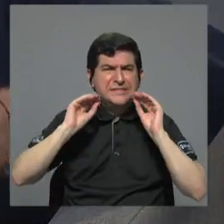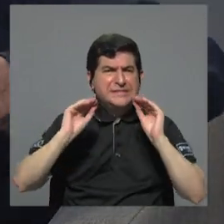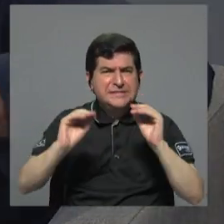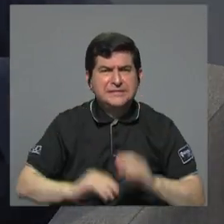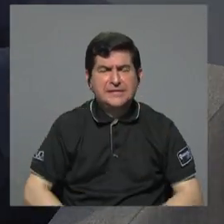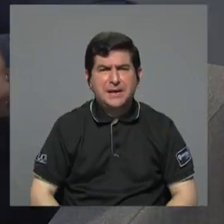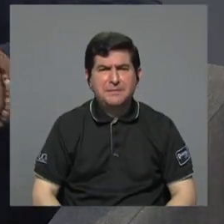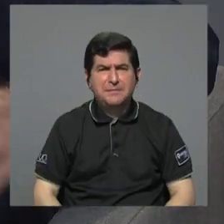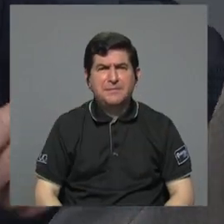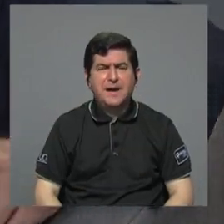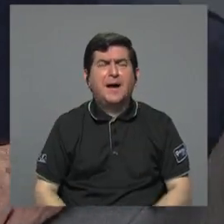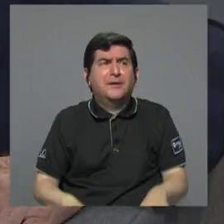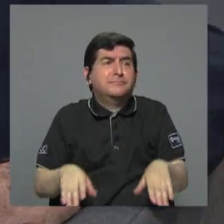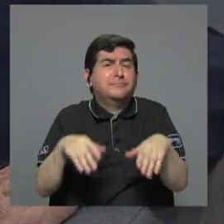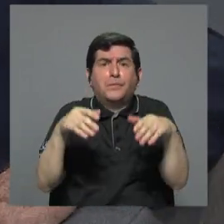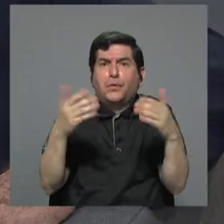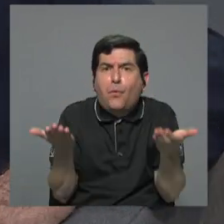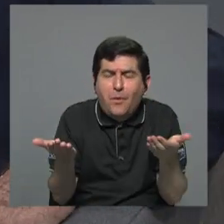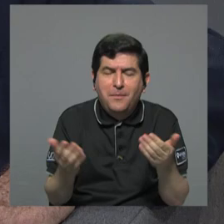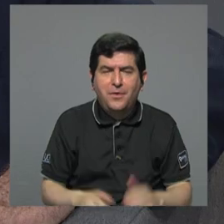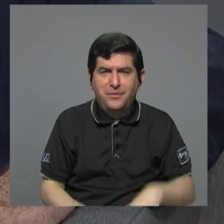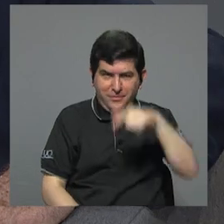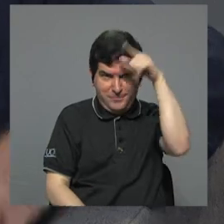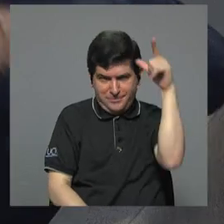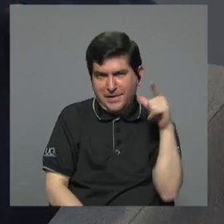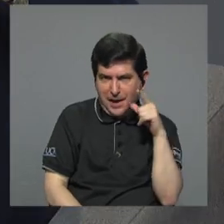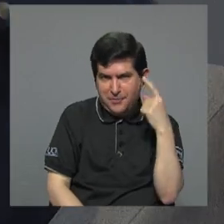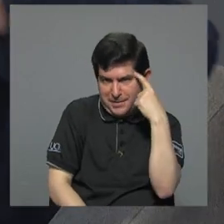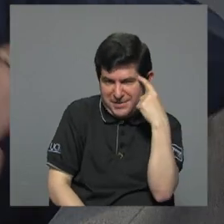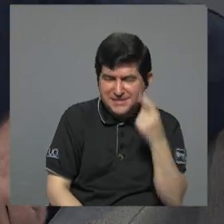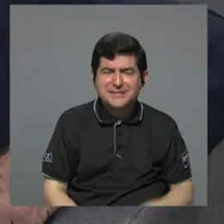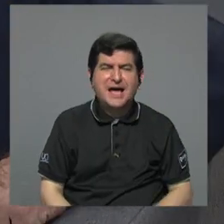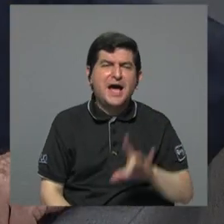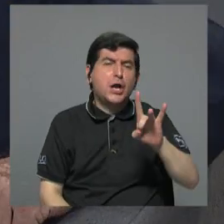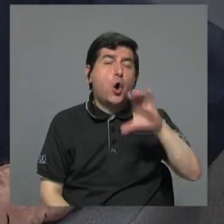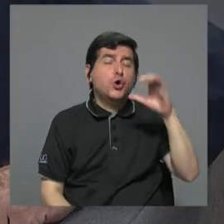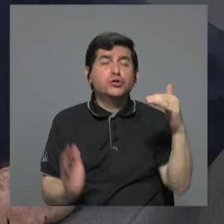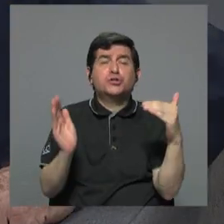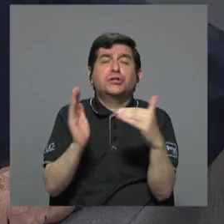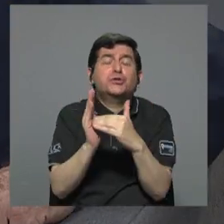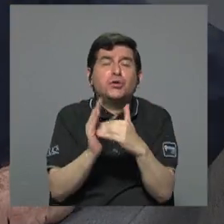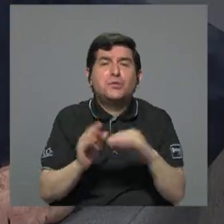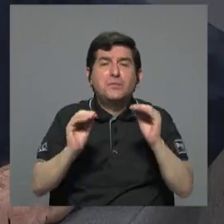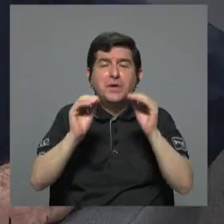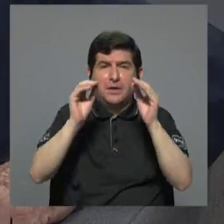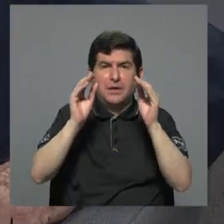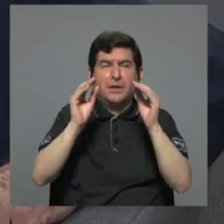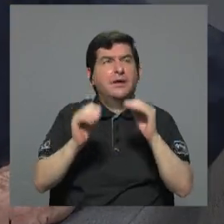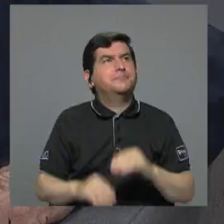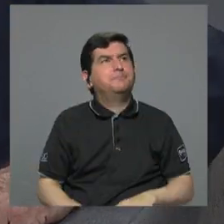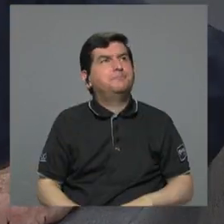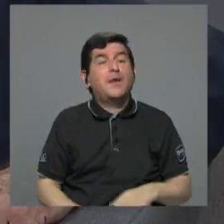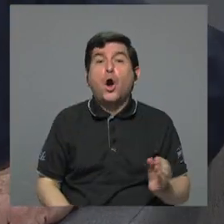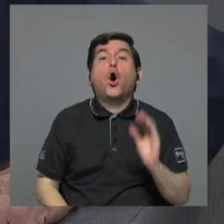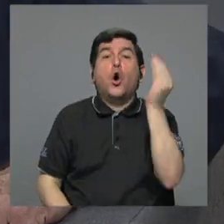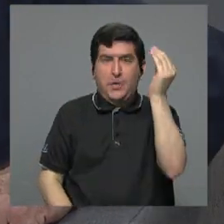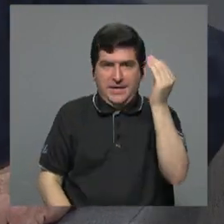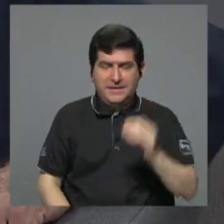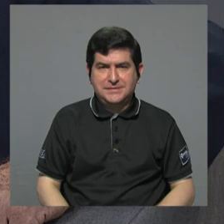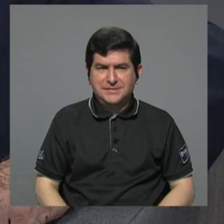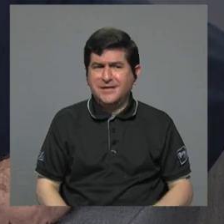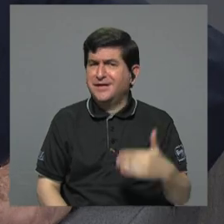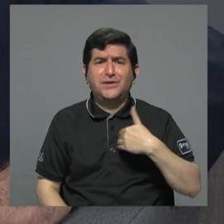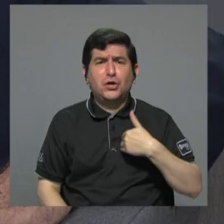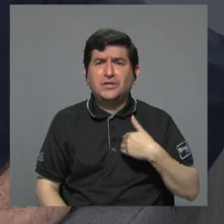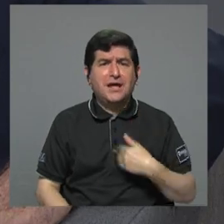¿cómo va a ser posible, doña Laura que hay casi 800 mil educadores jóvenes que no